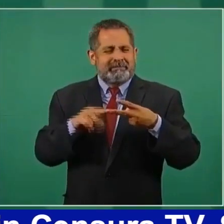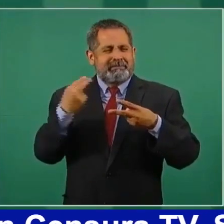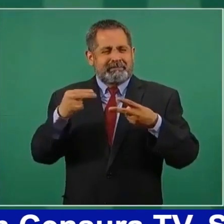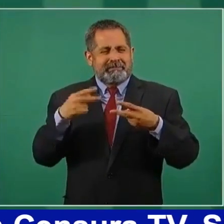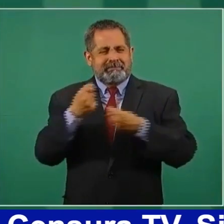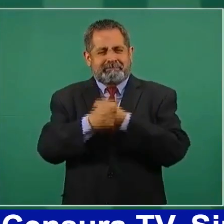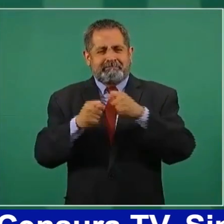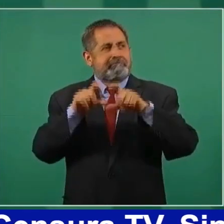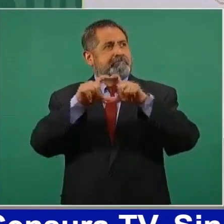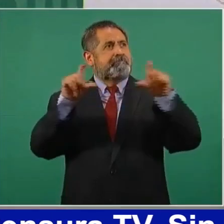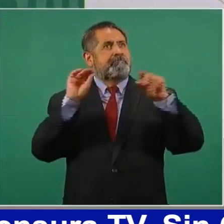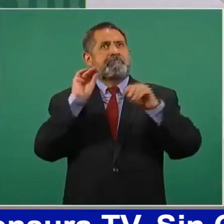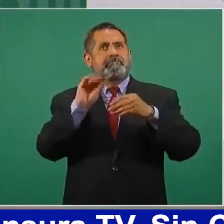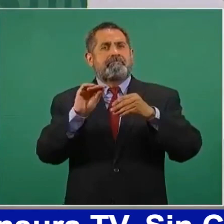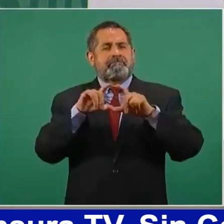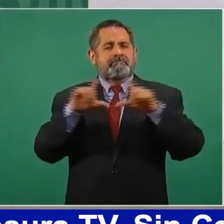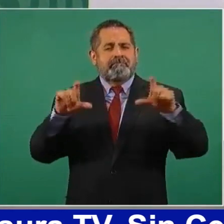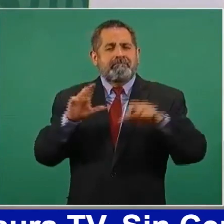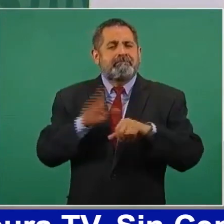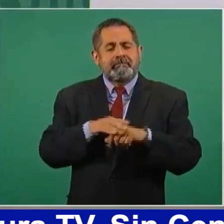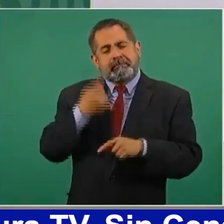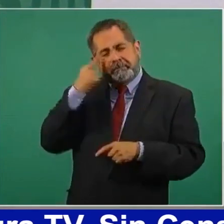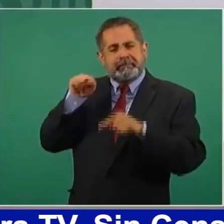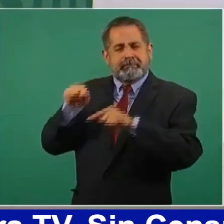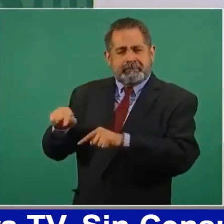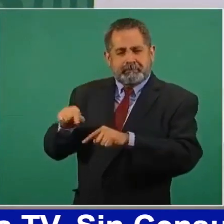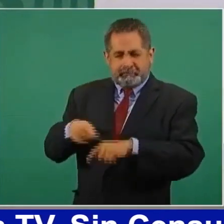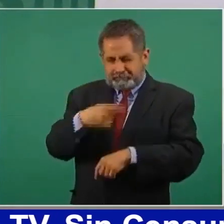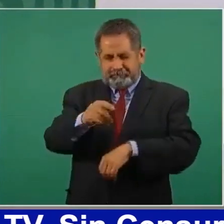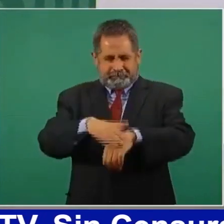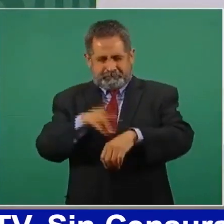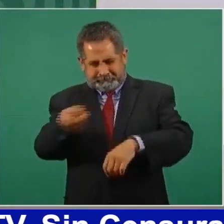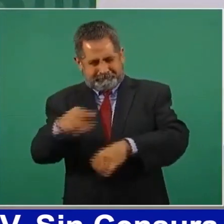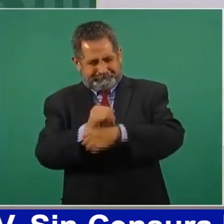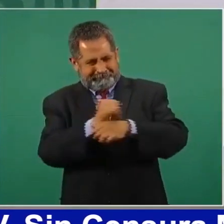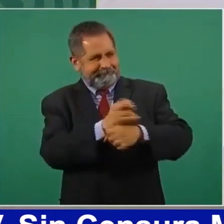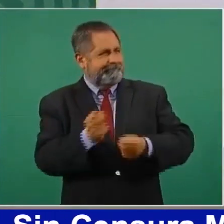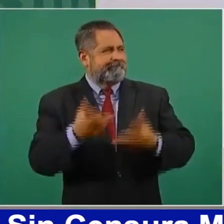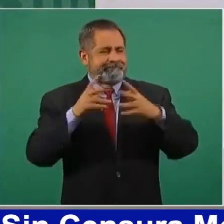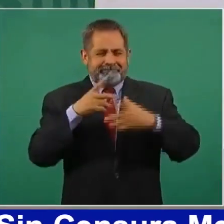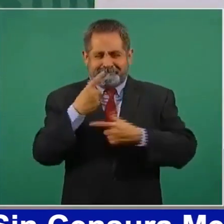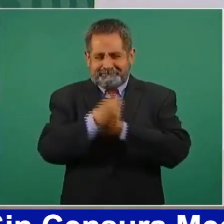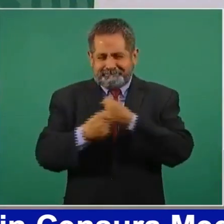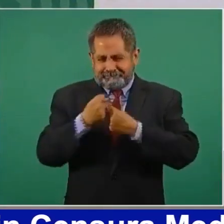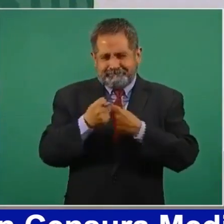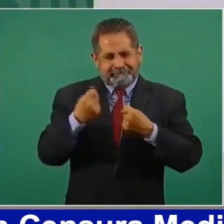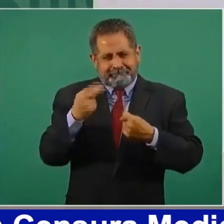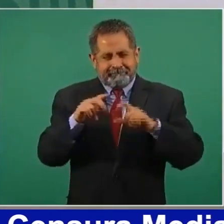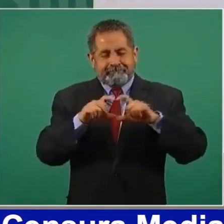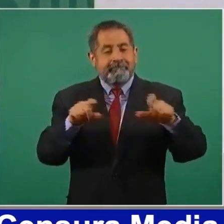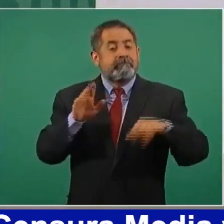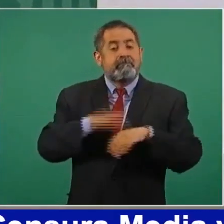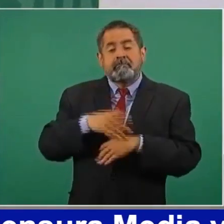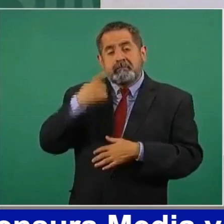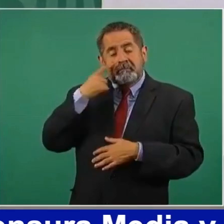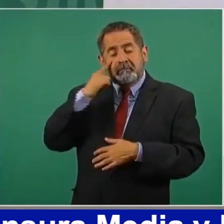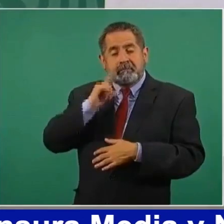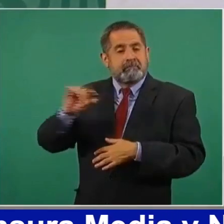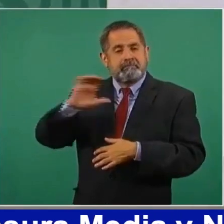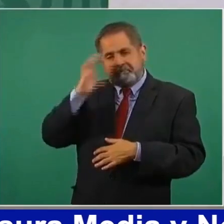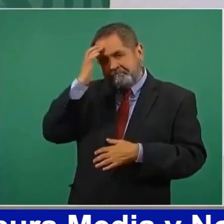a la construcción de la misma presa. Bueno, conozco bien